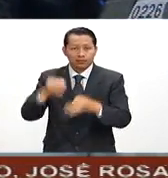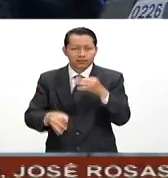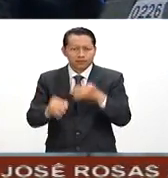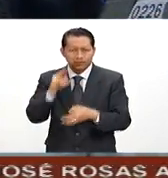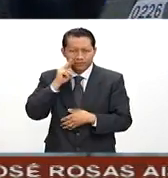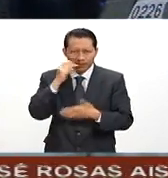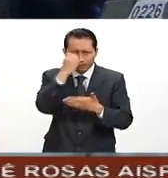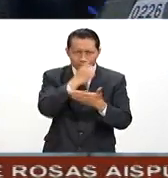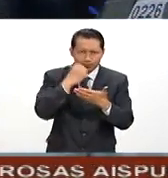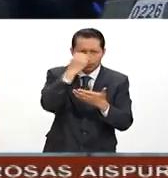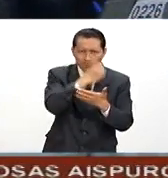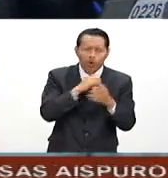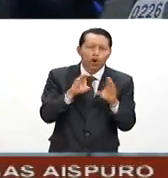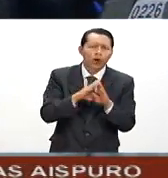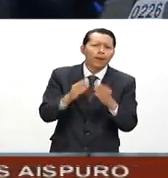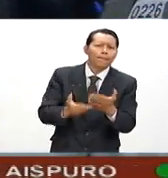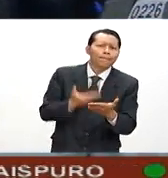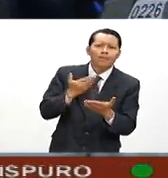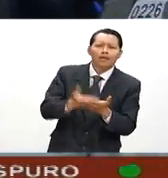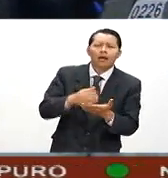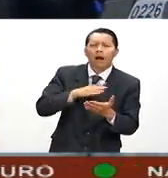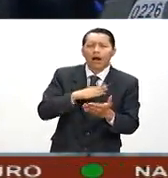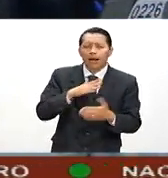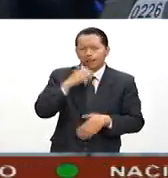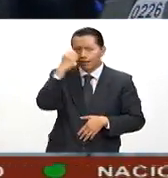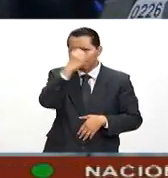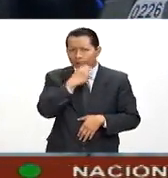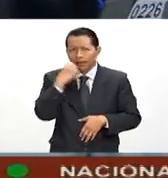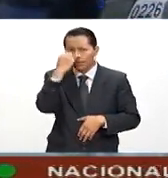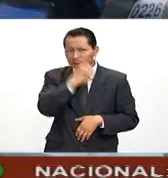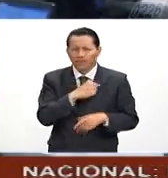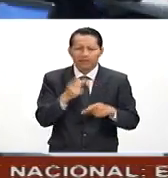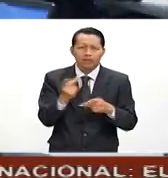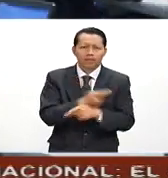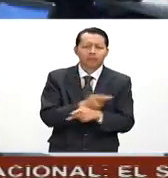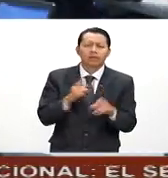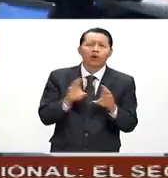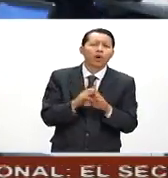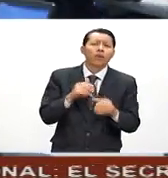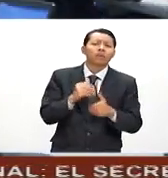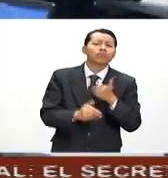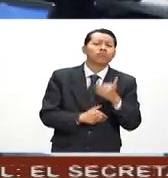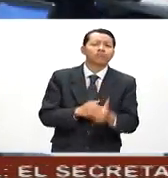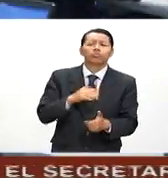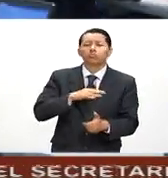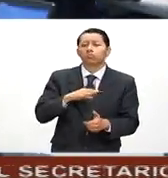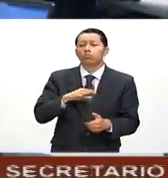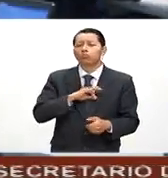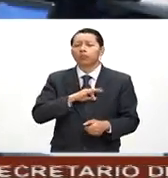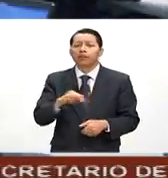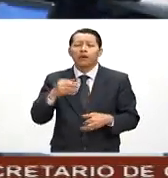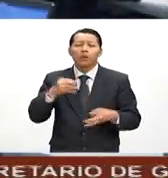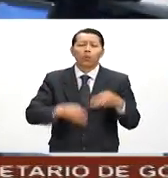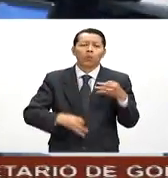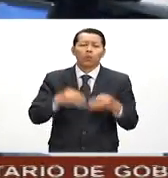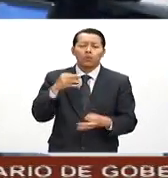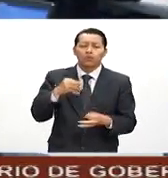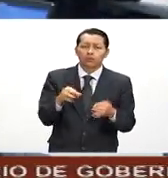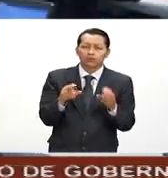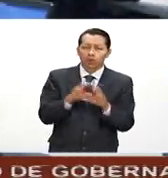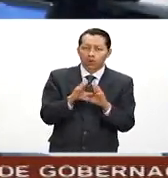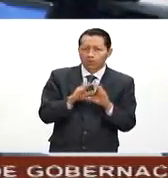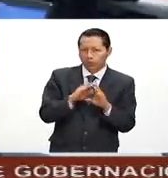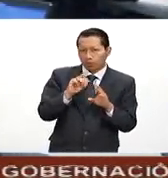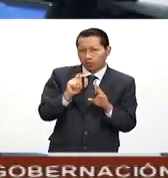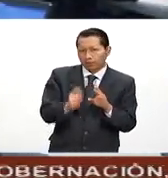condiciones como presentar y aprobar las evaluaciones da lugar a una consecuencia jurídica que es justamente la